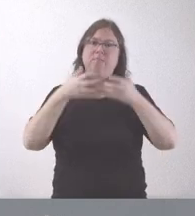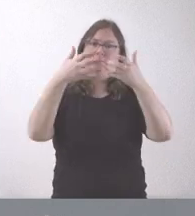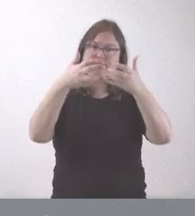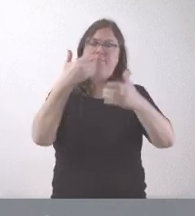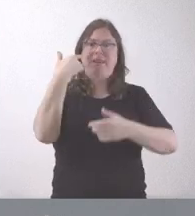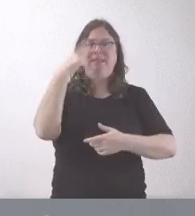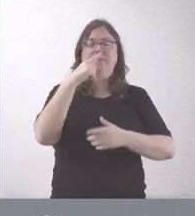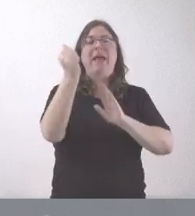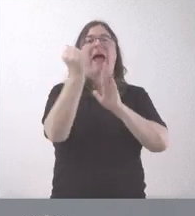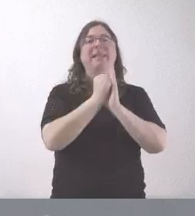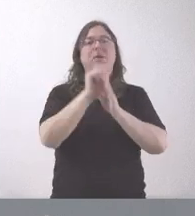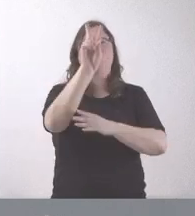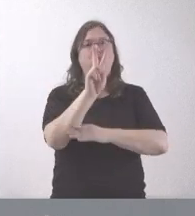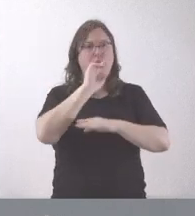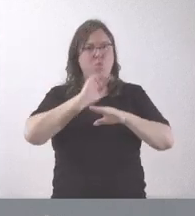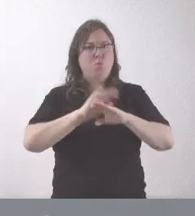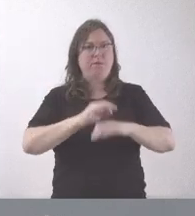recorgidos en el artículo segundo de la misma.